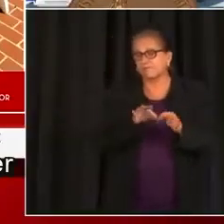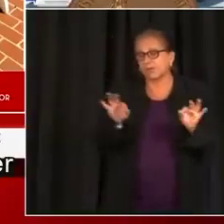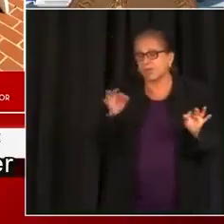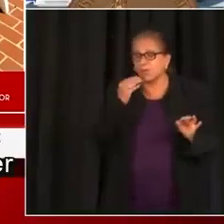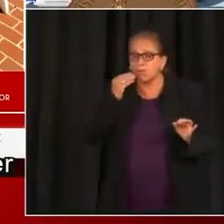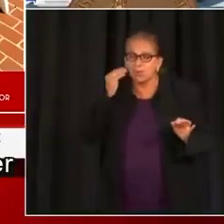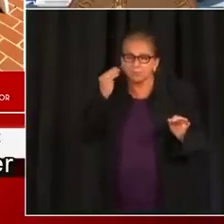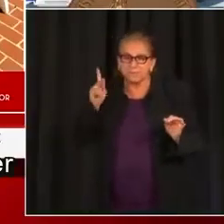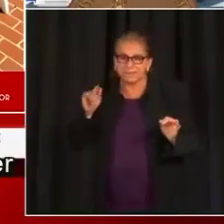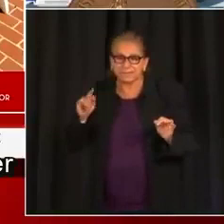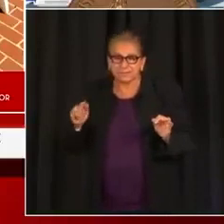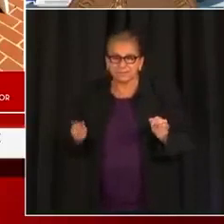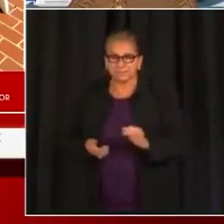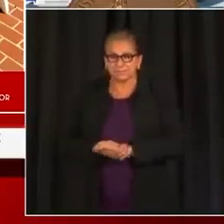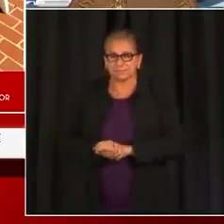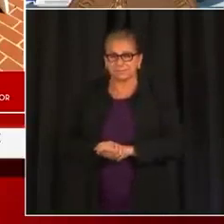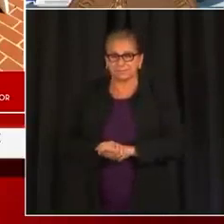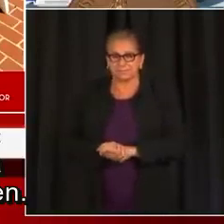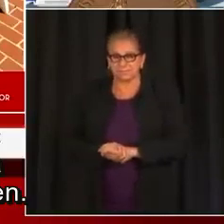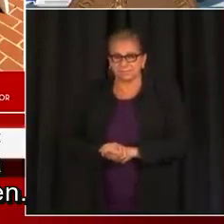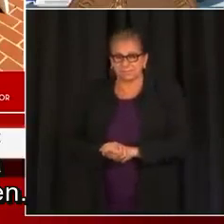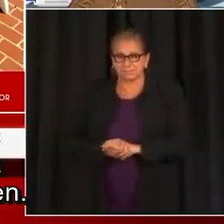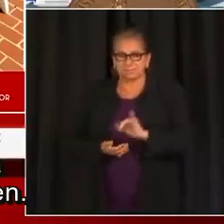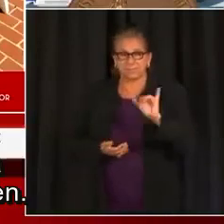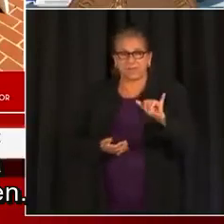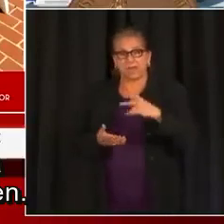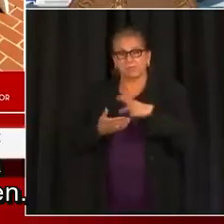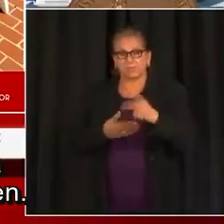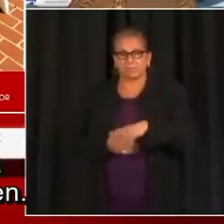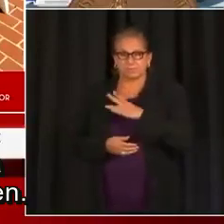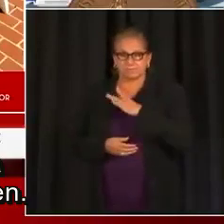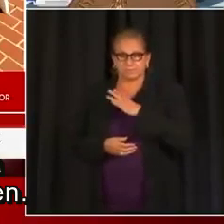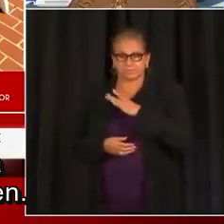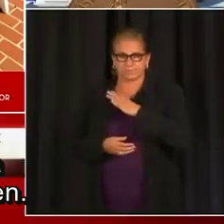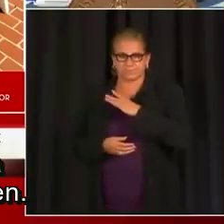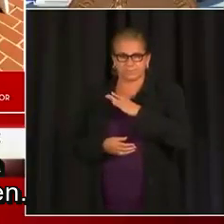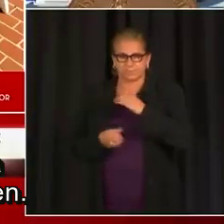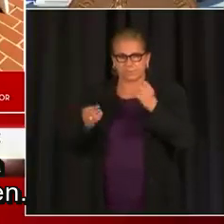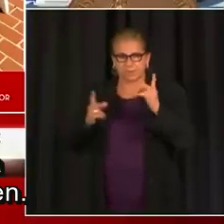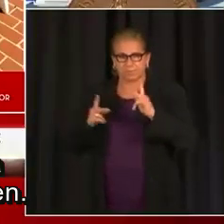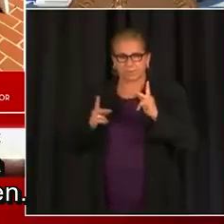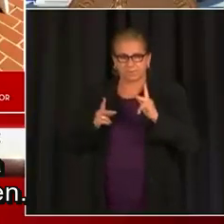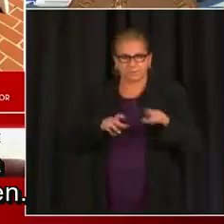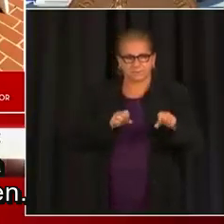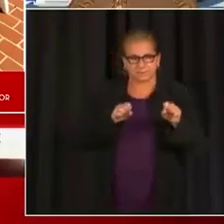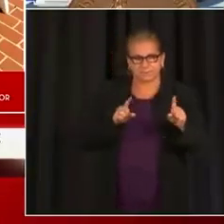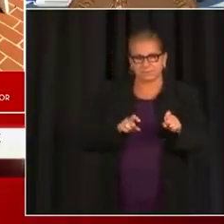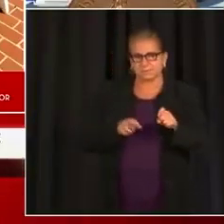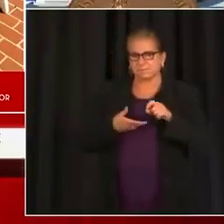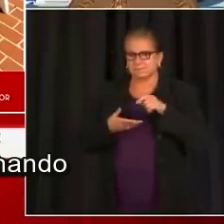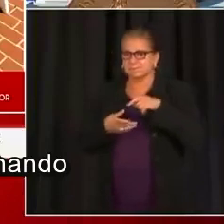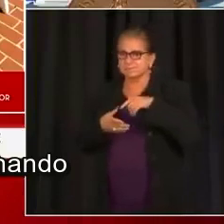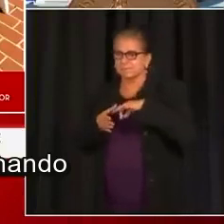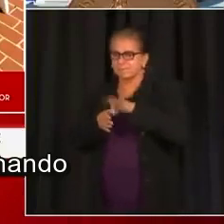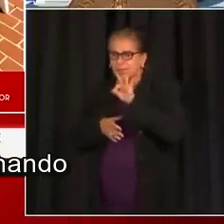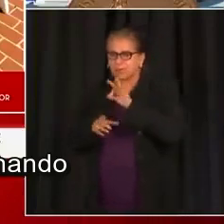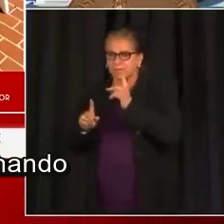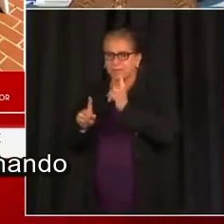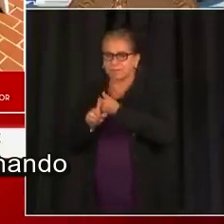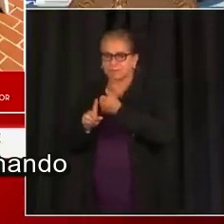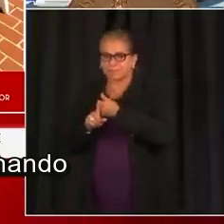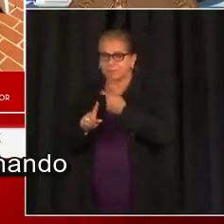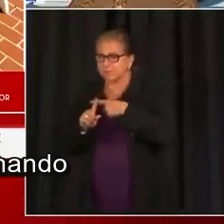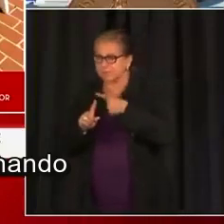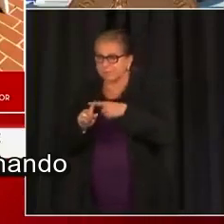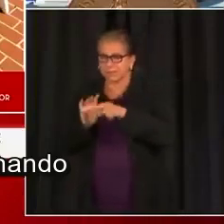ir a recoger su kit gratuito. Creemos que ese programa está funcionando bastante bien. Muchas personas